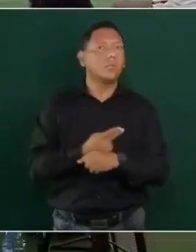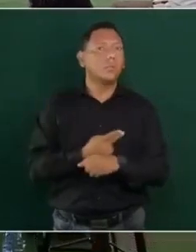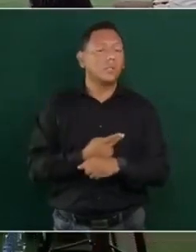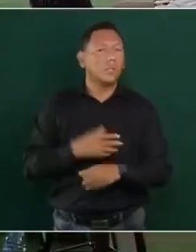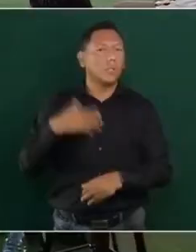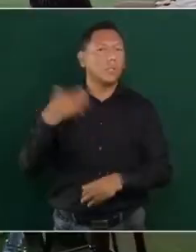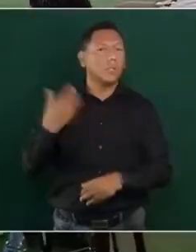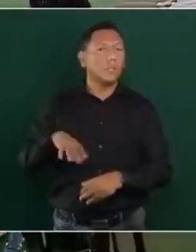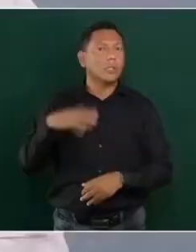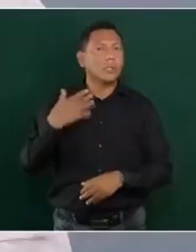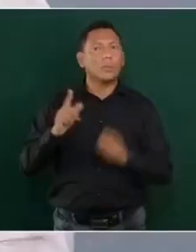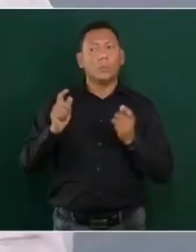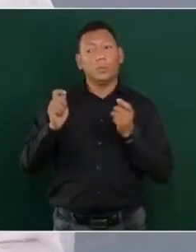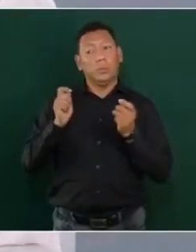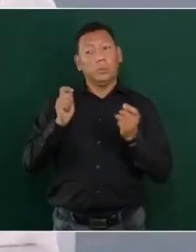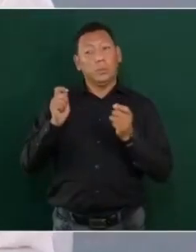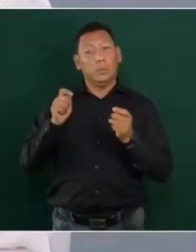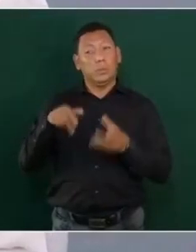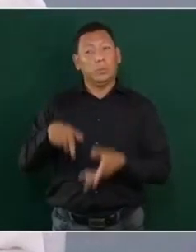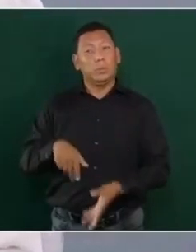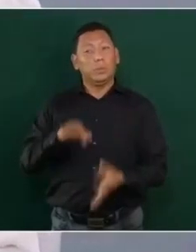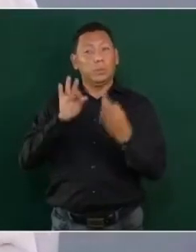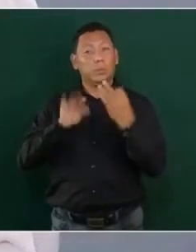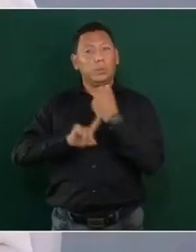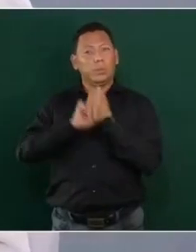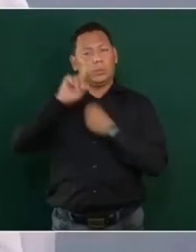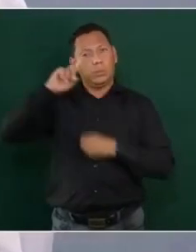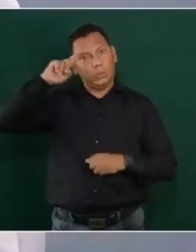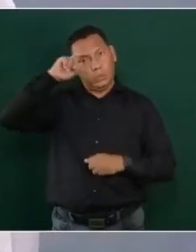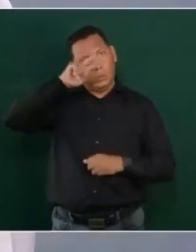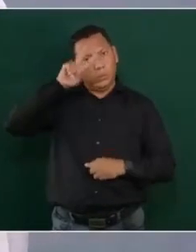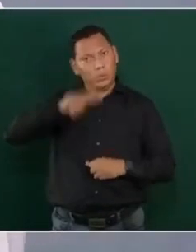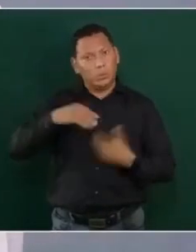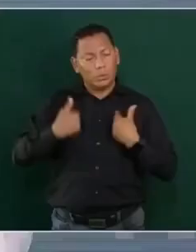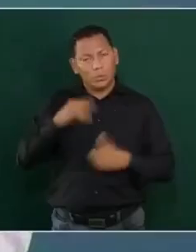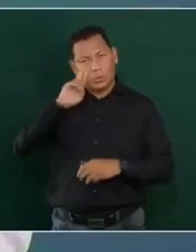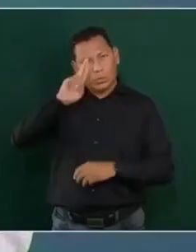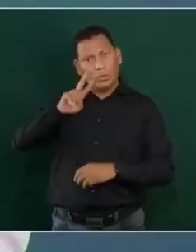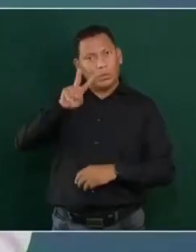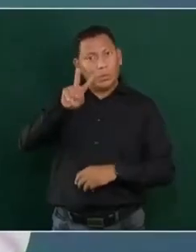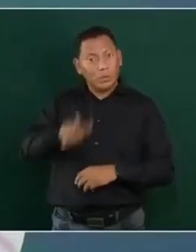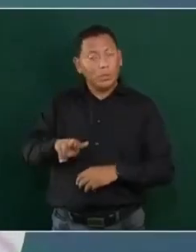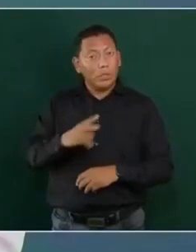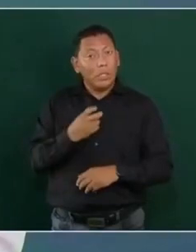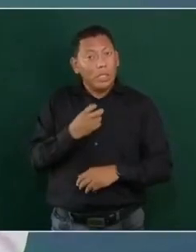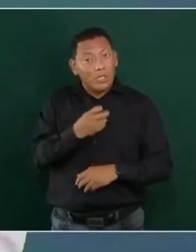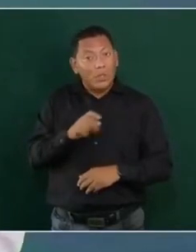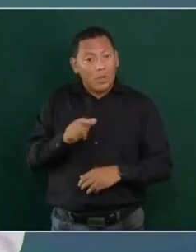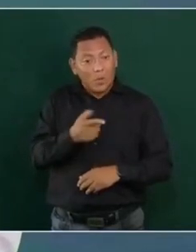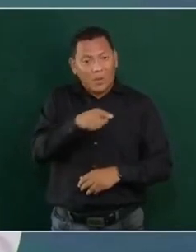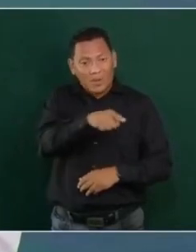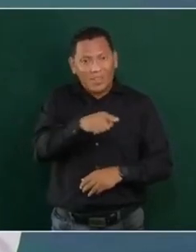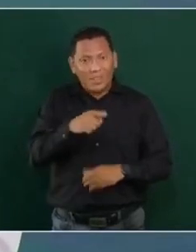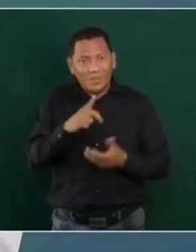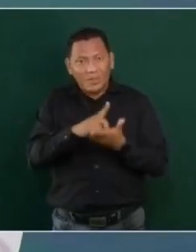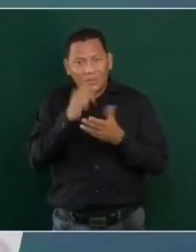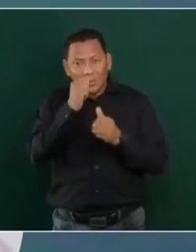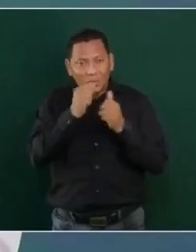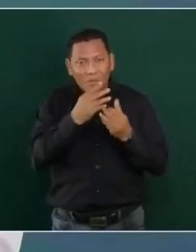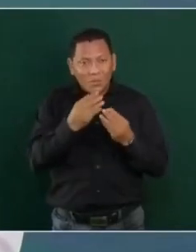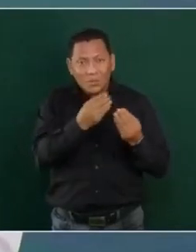sí sería muy difícil enfrentar el problema. Y yo con todo respeto, eso es lo que les